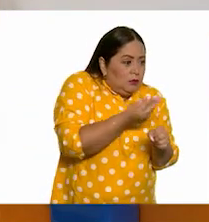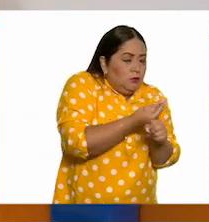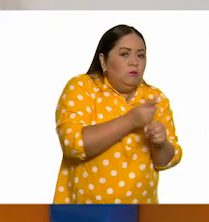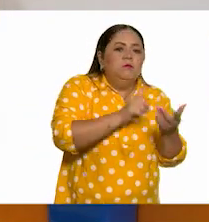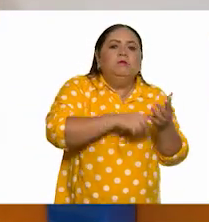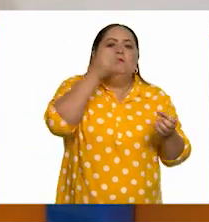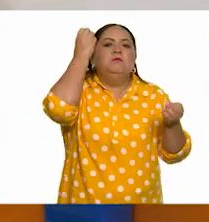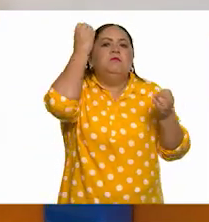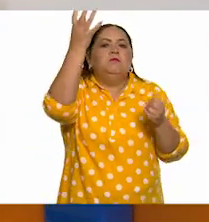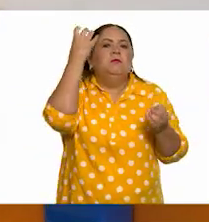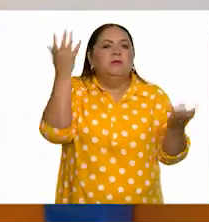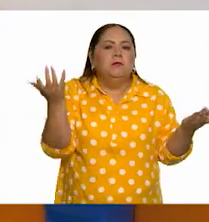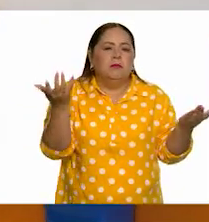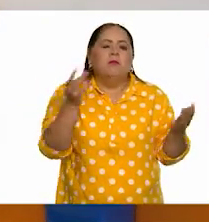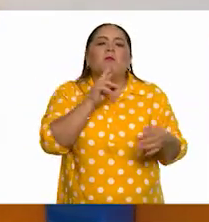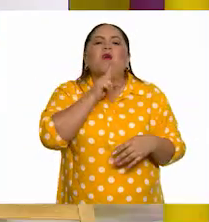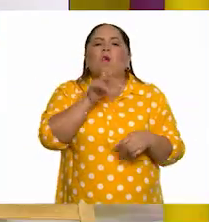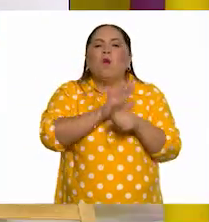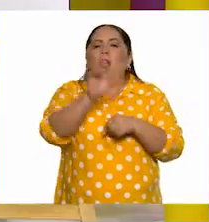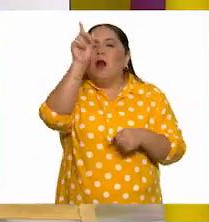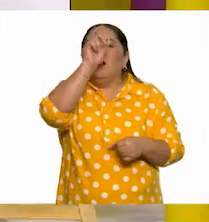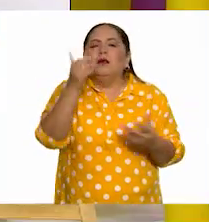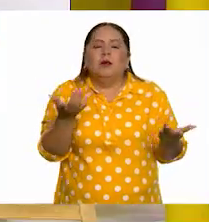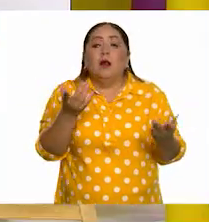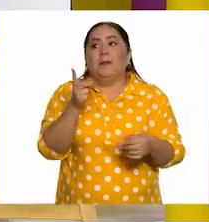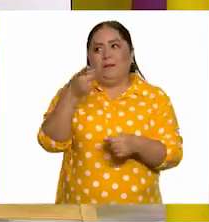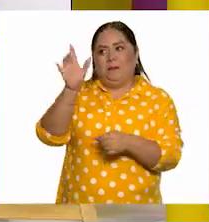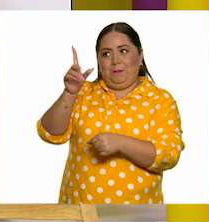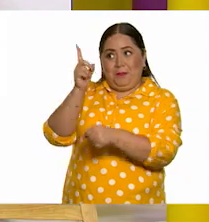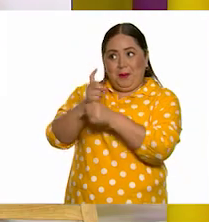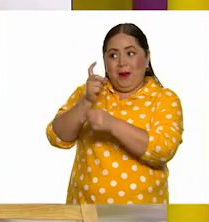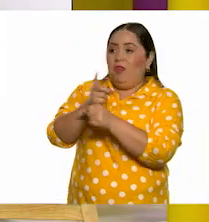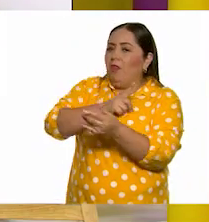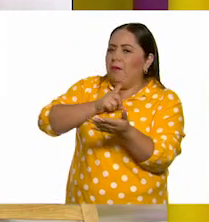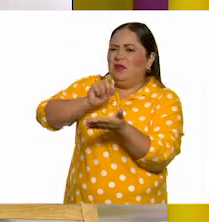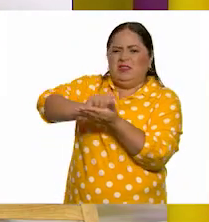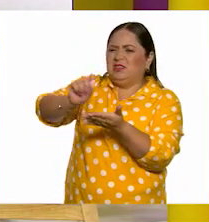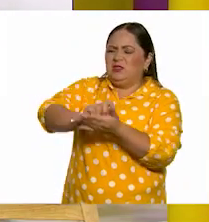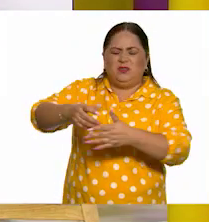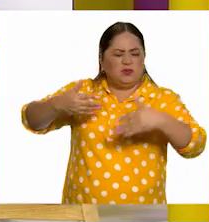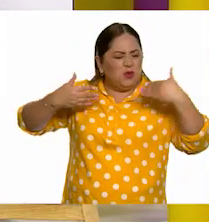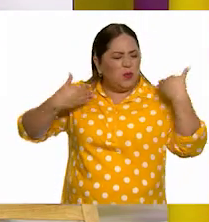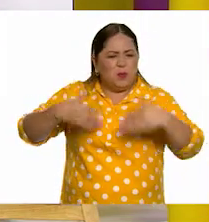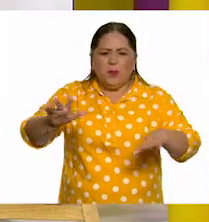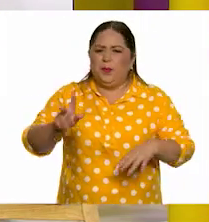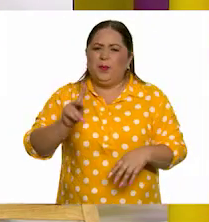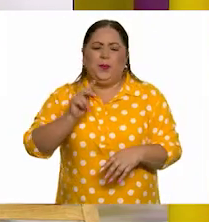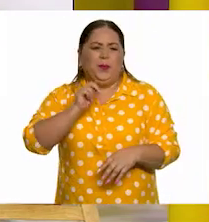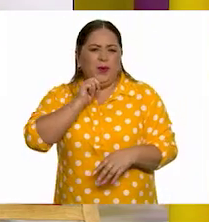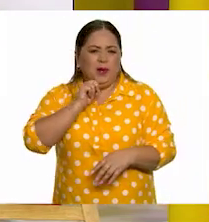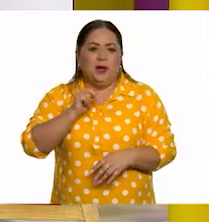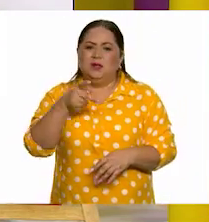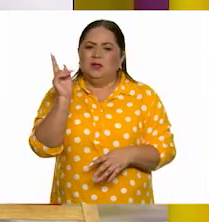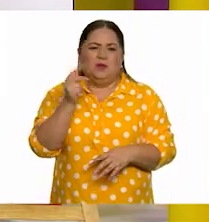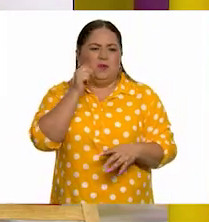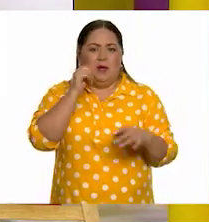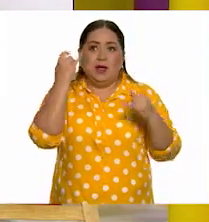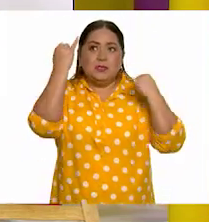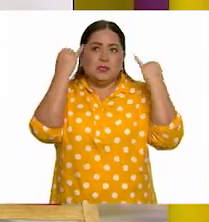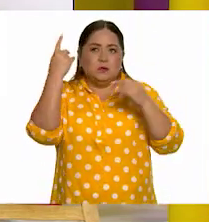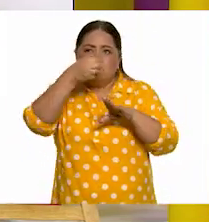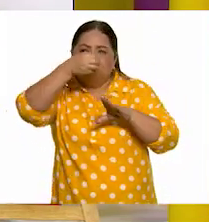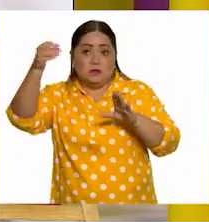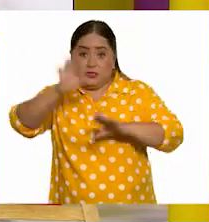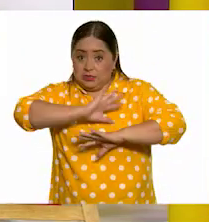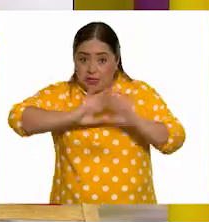recomendación, entonces, ¿cuál sería? Pues, primero escribir como venga, no importa. El chiste es escribir la idea. Y